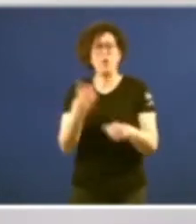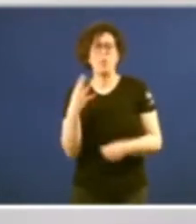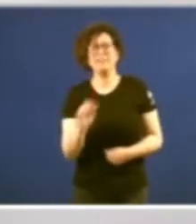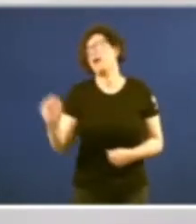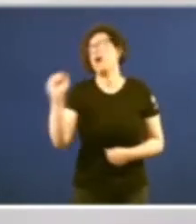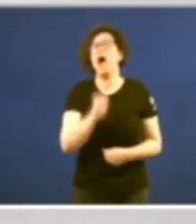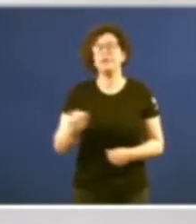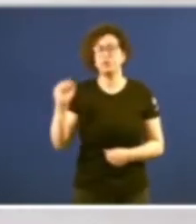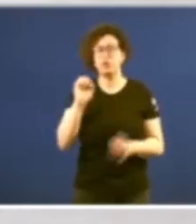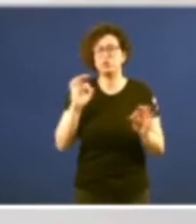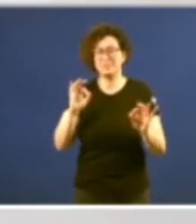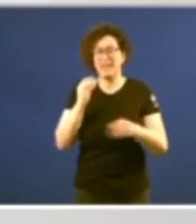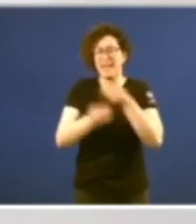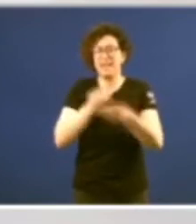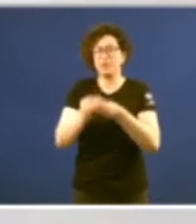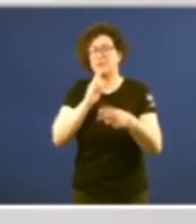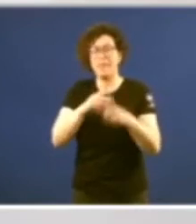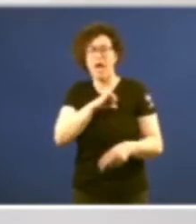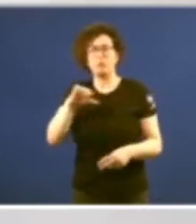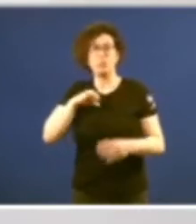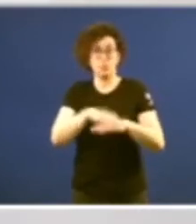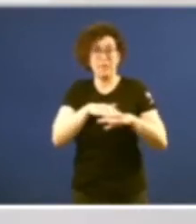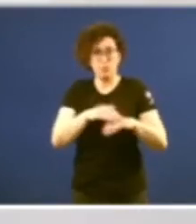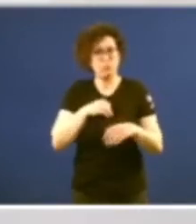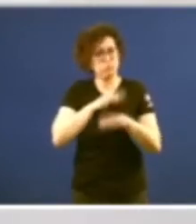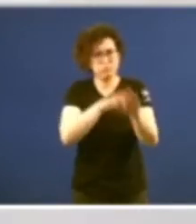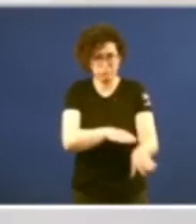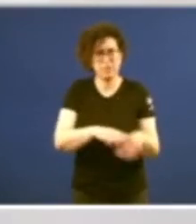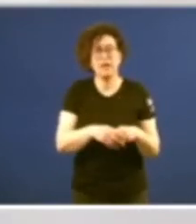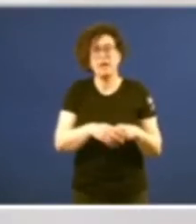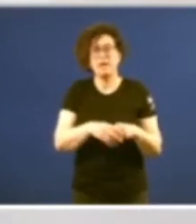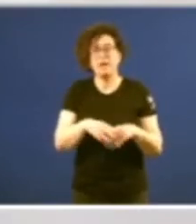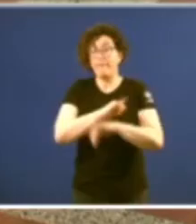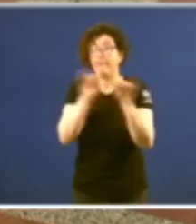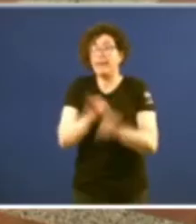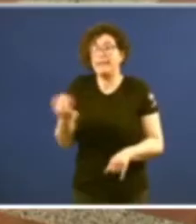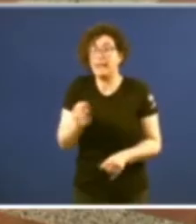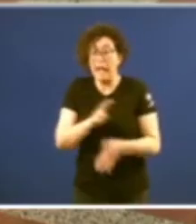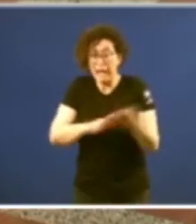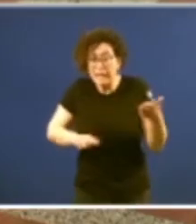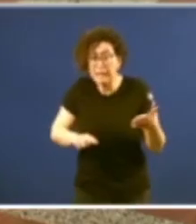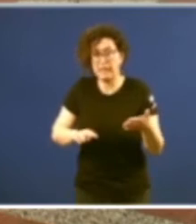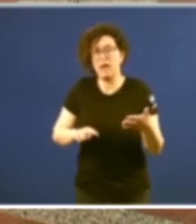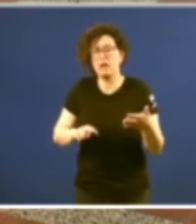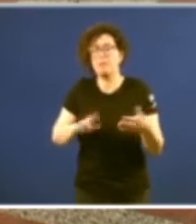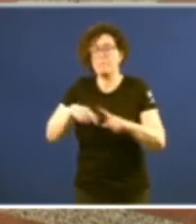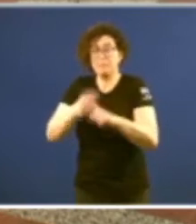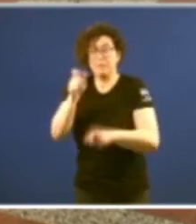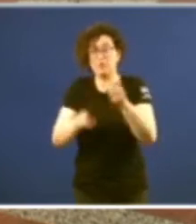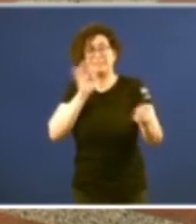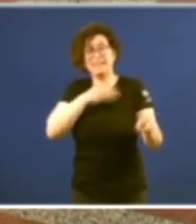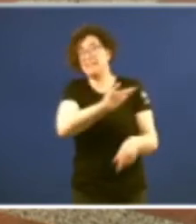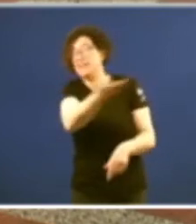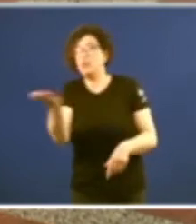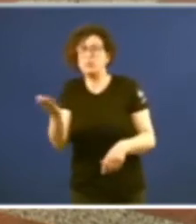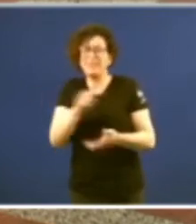anos no exercicio do autogoverno. Felizmente, para Galicia e para os galegos, Galicia